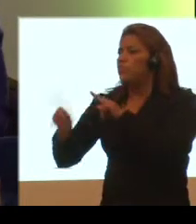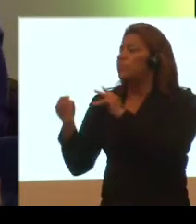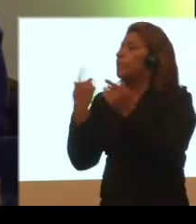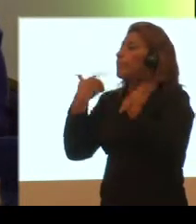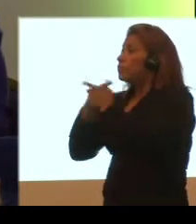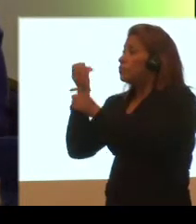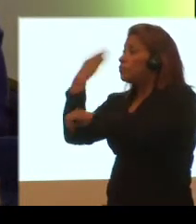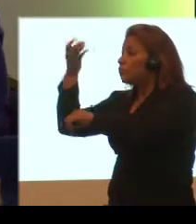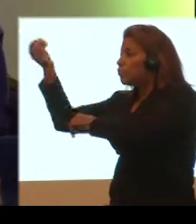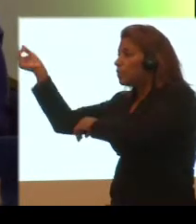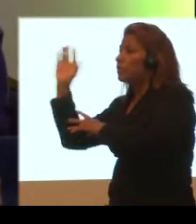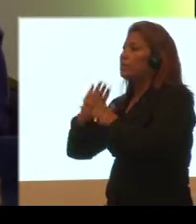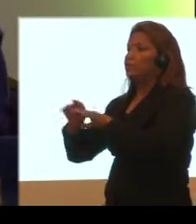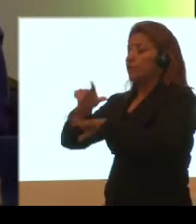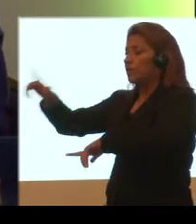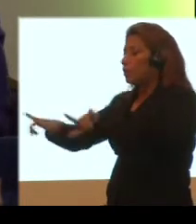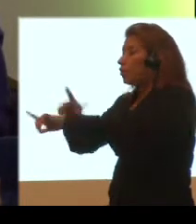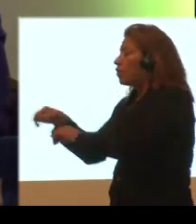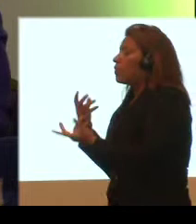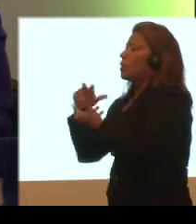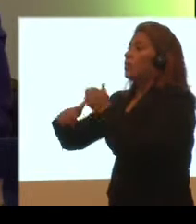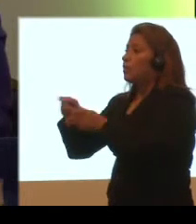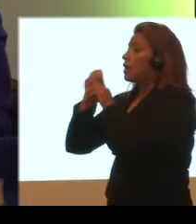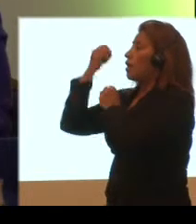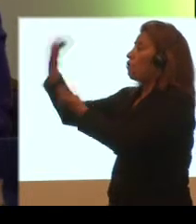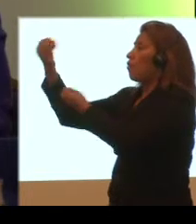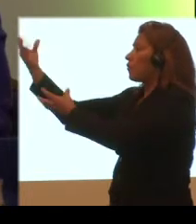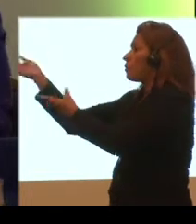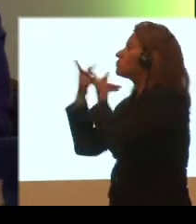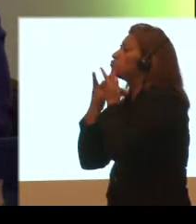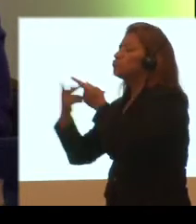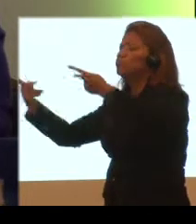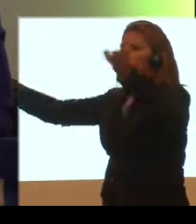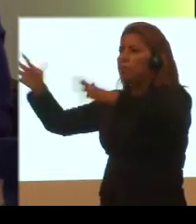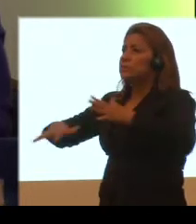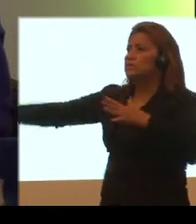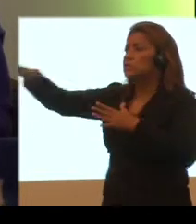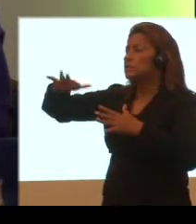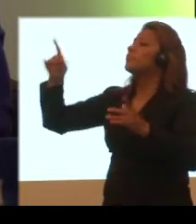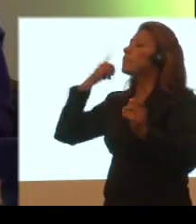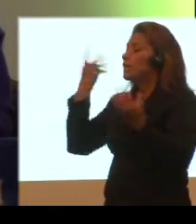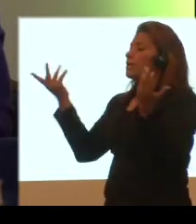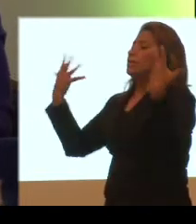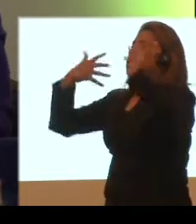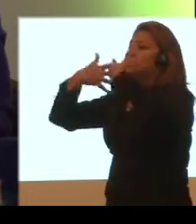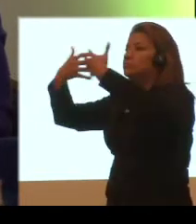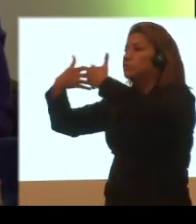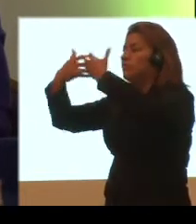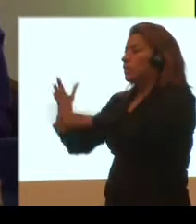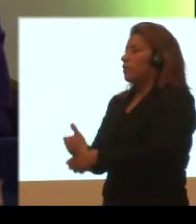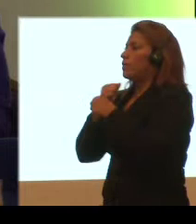alerta temprana, salas de situación, sistemas de información y de eficiencia pública y el sistema integrado de seguridad